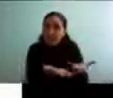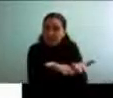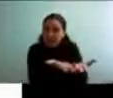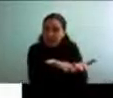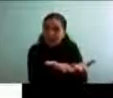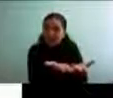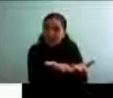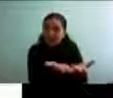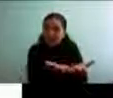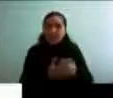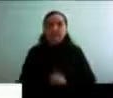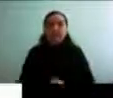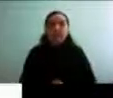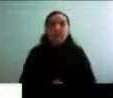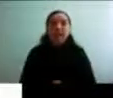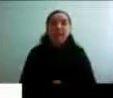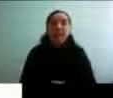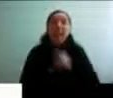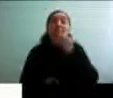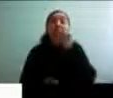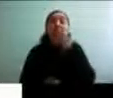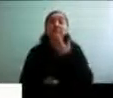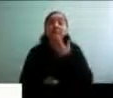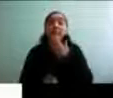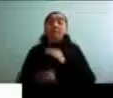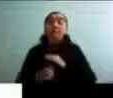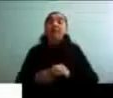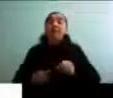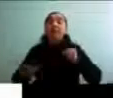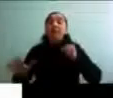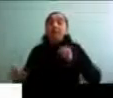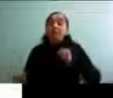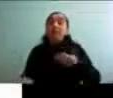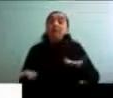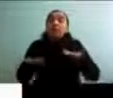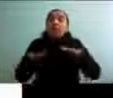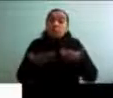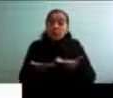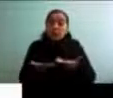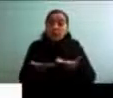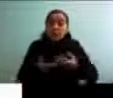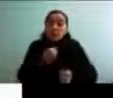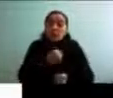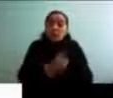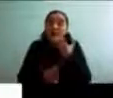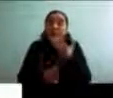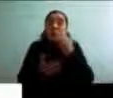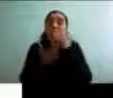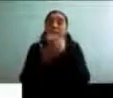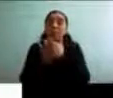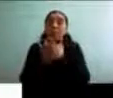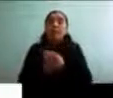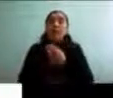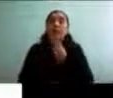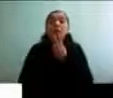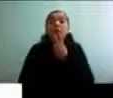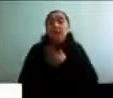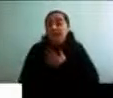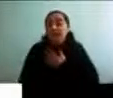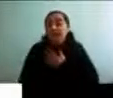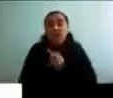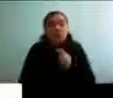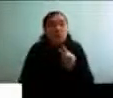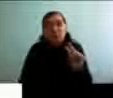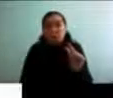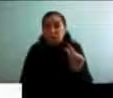Y finalmente el ser capaz de sostener o de generar un proyecto, un proyecto de vida que puede ser muy chiquitito, puede ser un proyecto